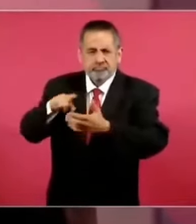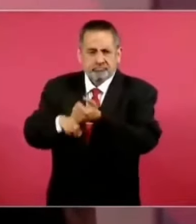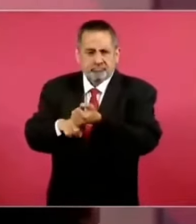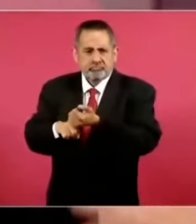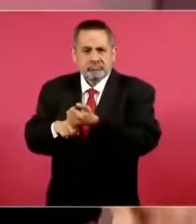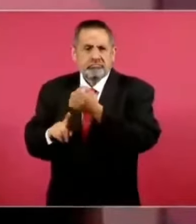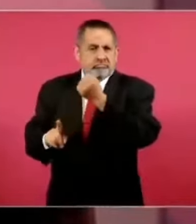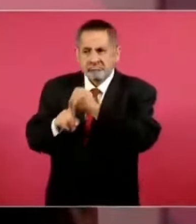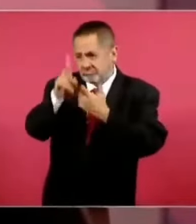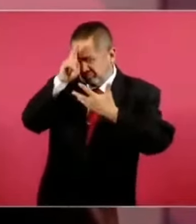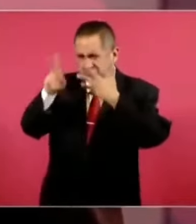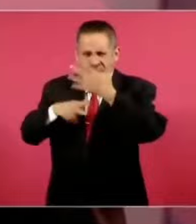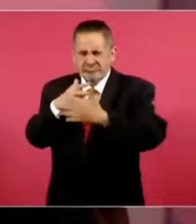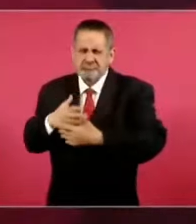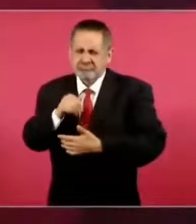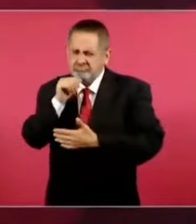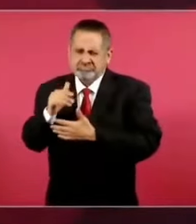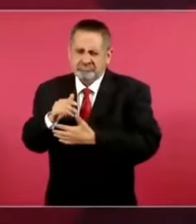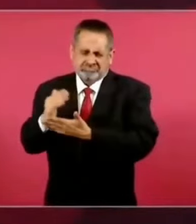violencia hay.